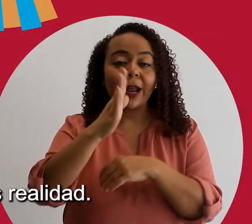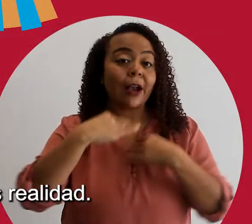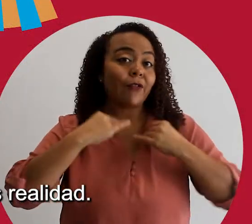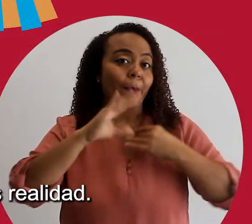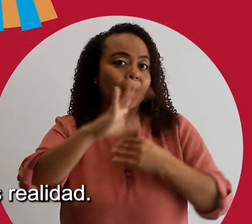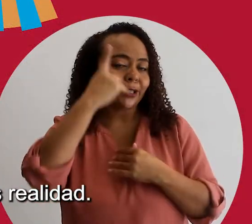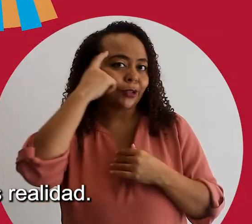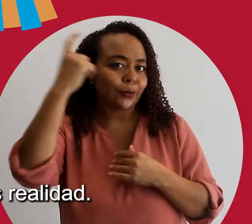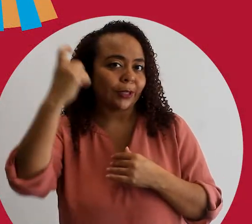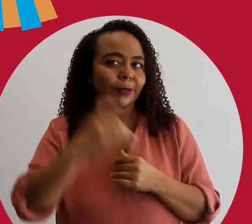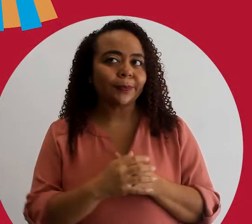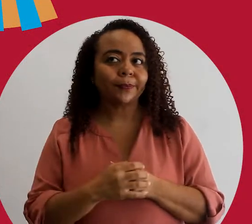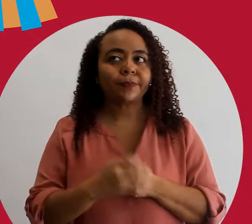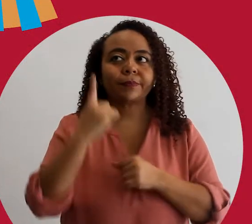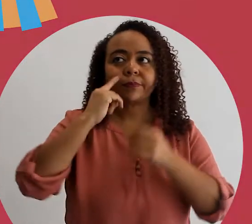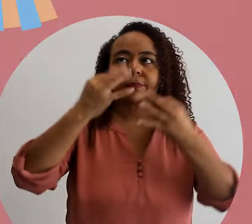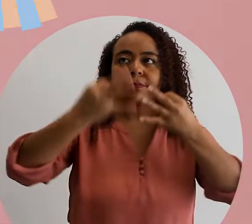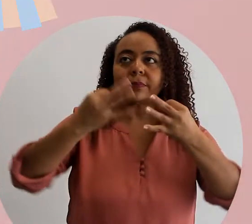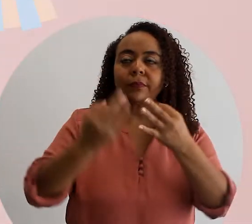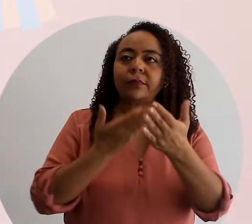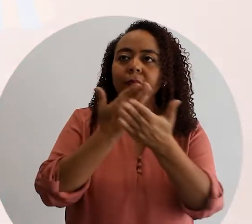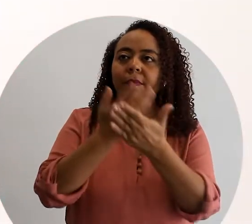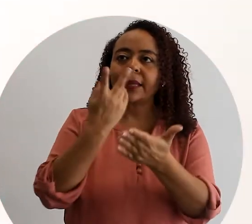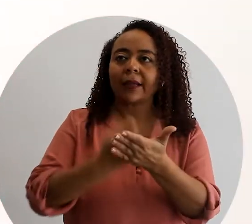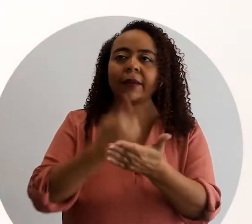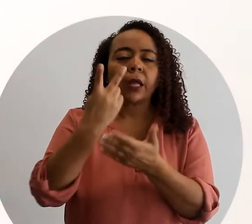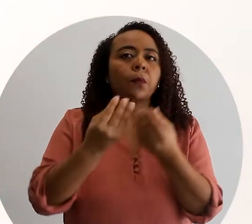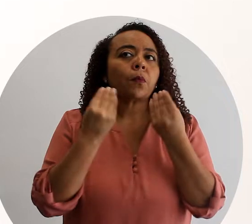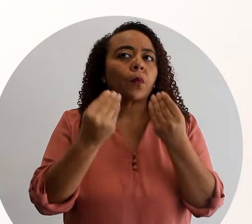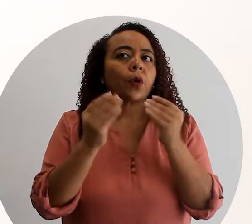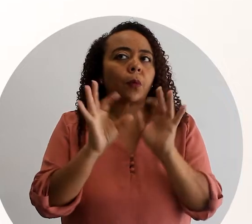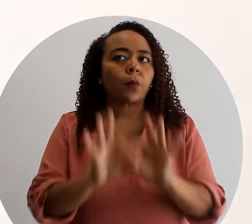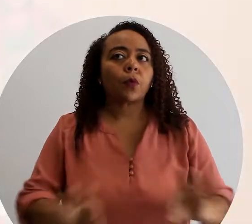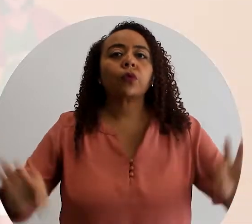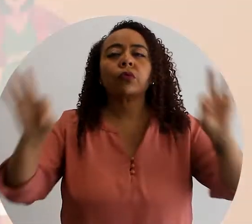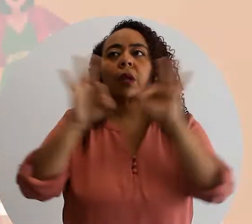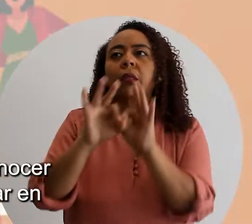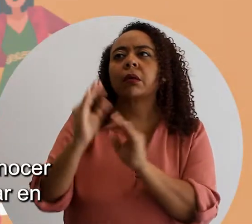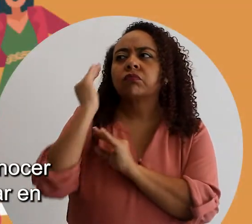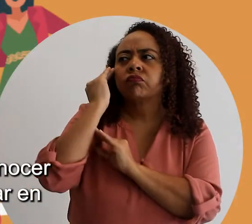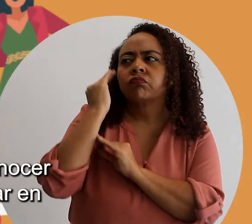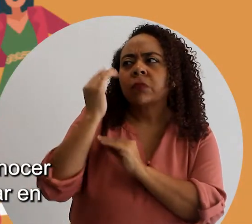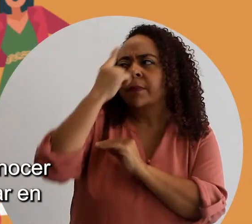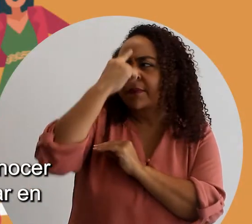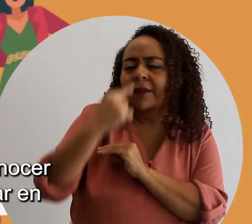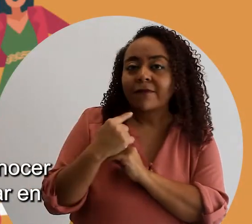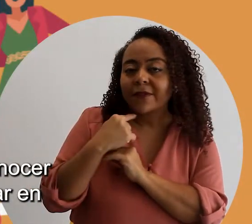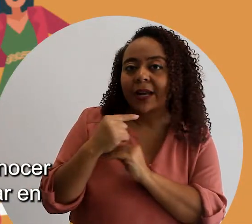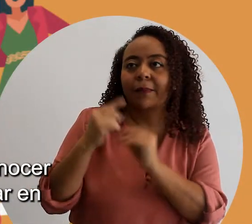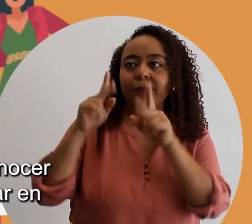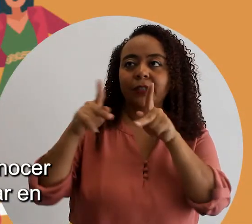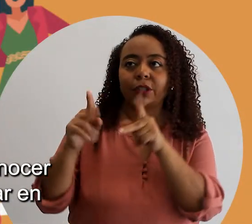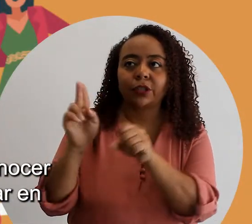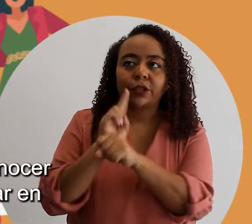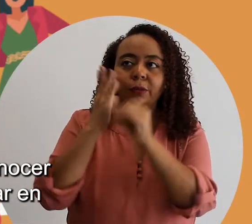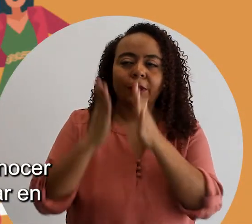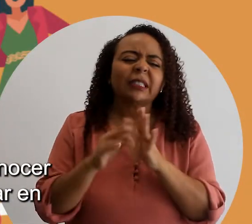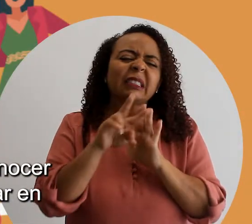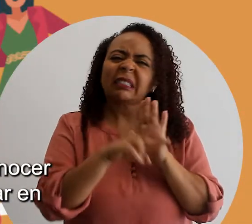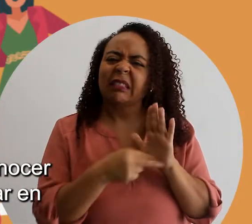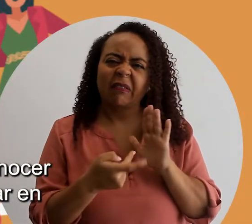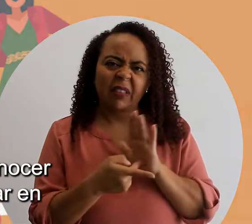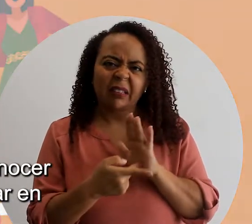realidad? Para definir la propuesta de valor es de suma importancia conocer el perfil de las personas consumidoras, es decir,